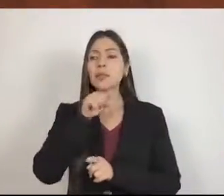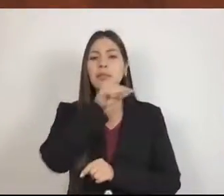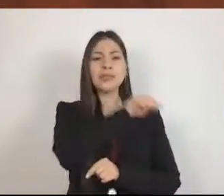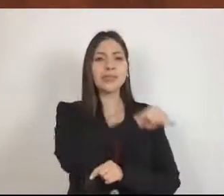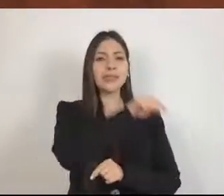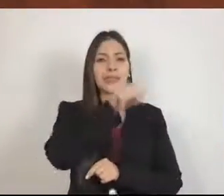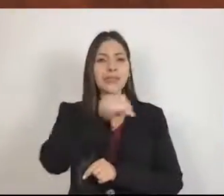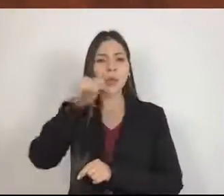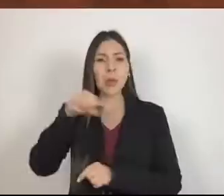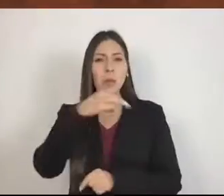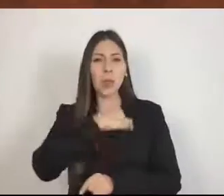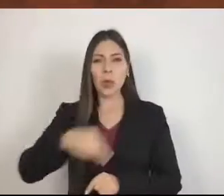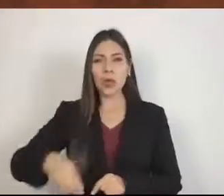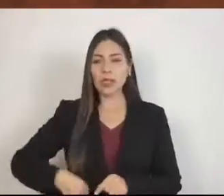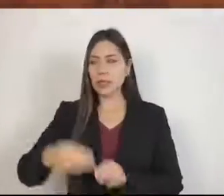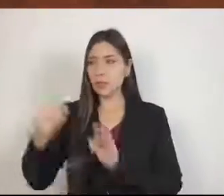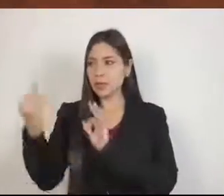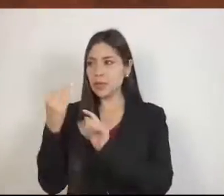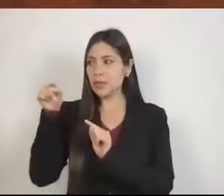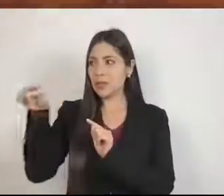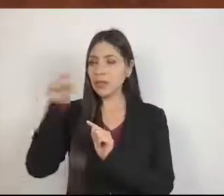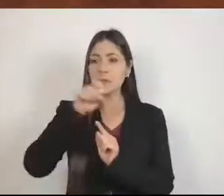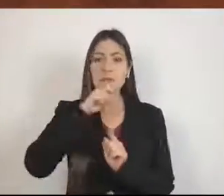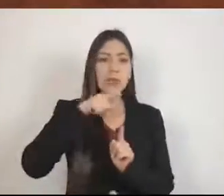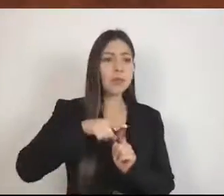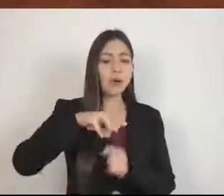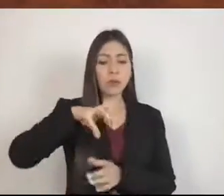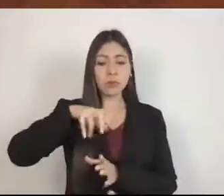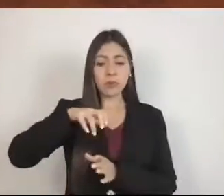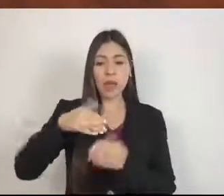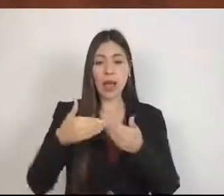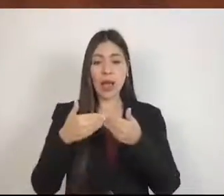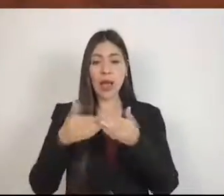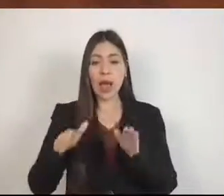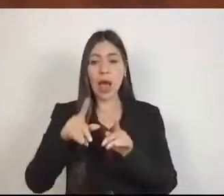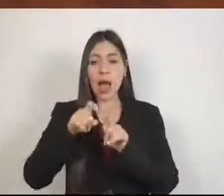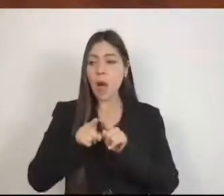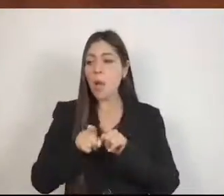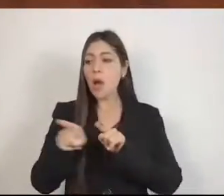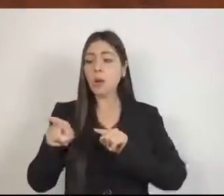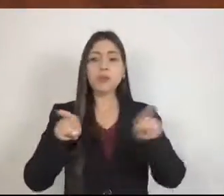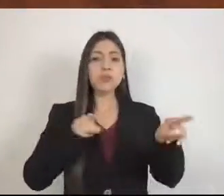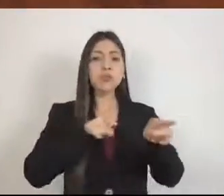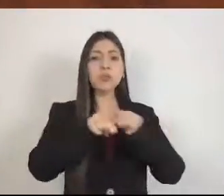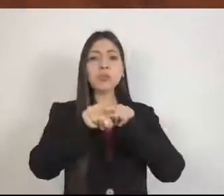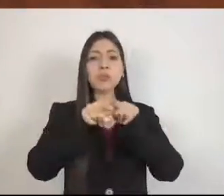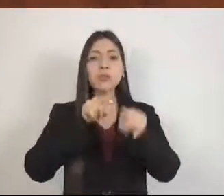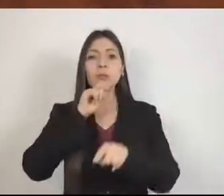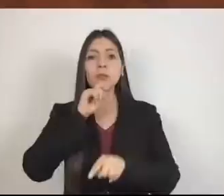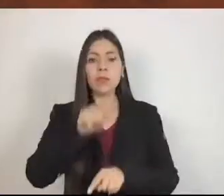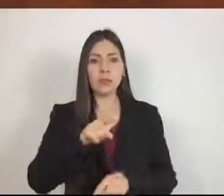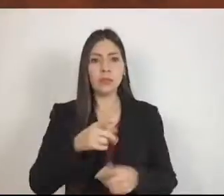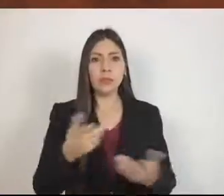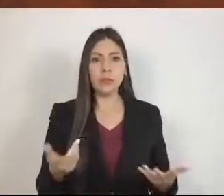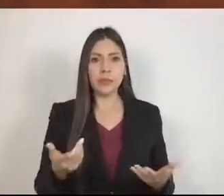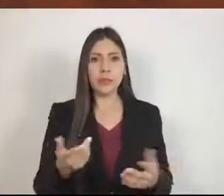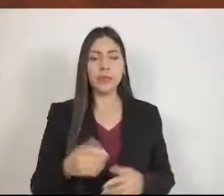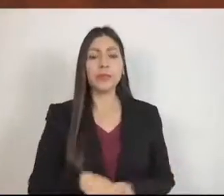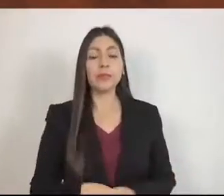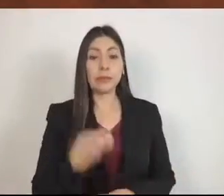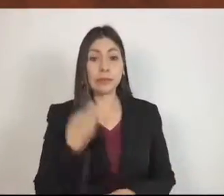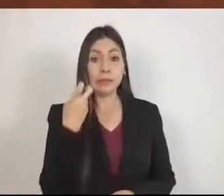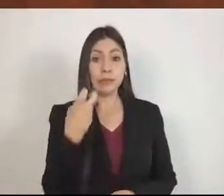sentido tienen autorizada una válvula para que ellos puedan abastecer su propia agua. Nos falta esa válvula. Ese es un